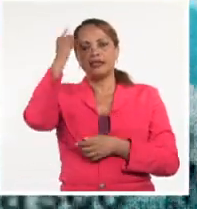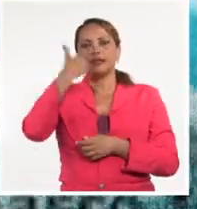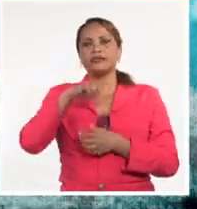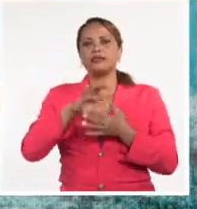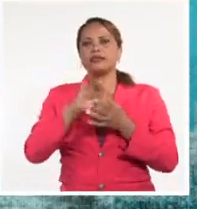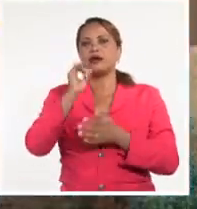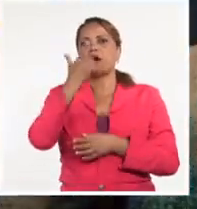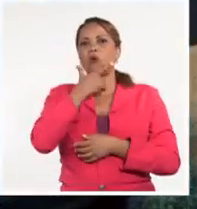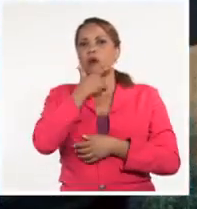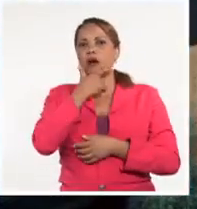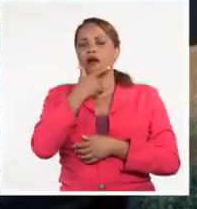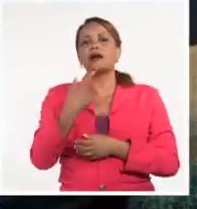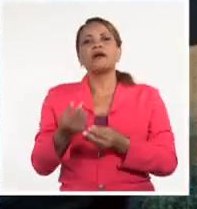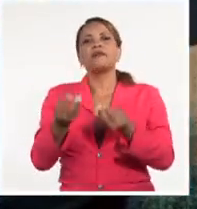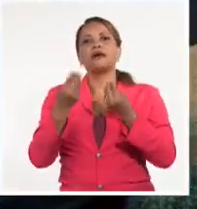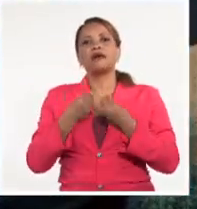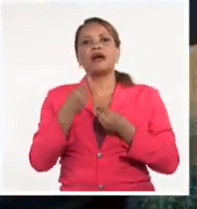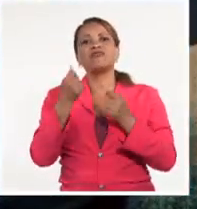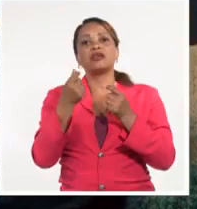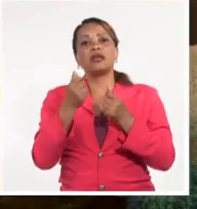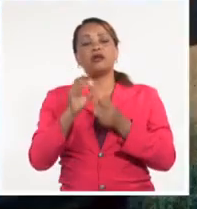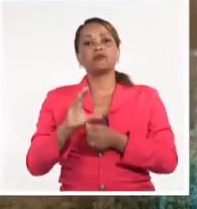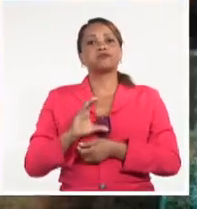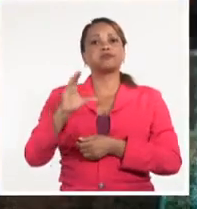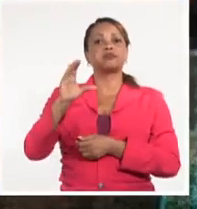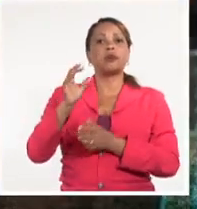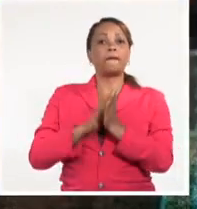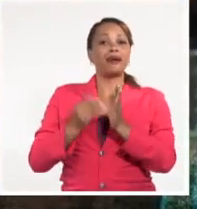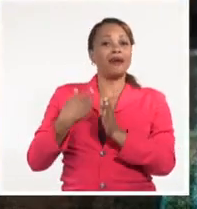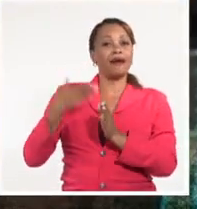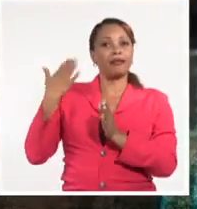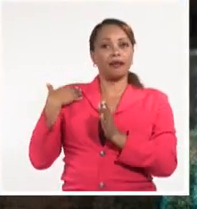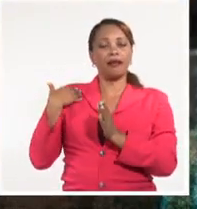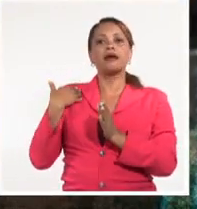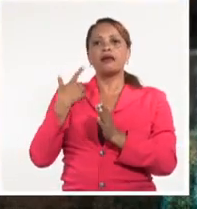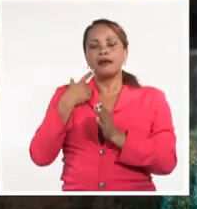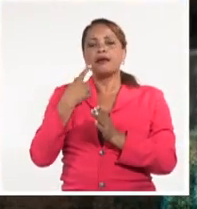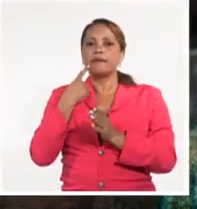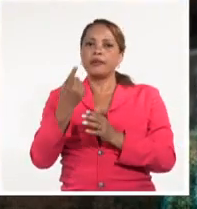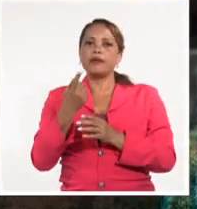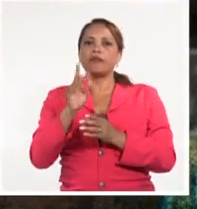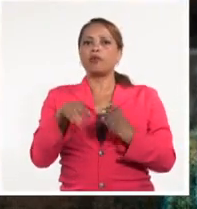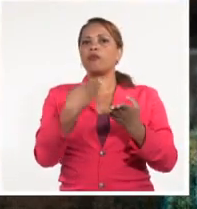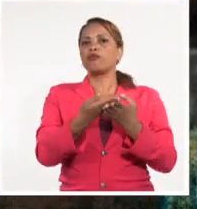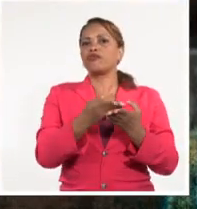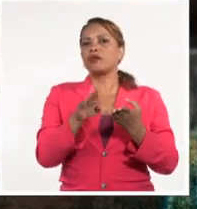Me ofrecen una cifra de dinero. Hacía un mes atrás. Tuví el pérez verde. Me pregunto.